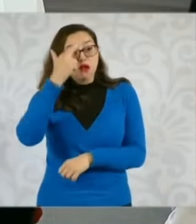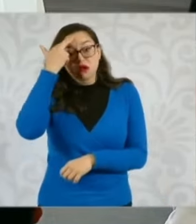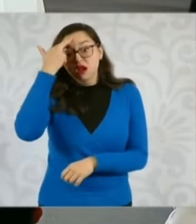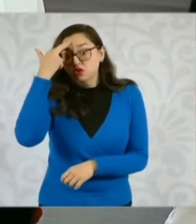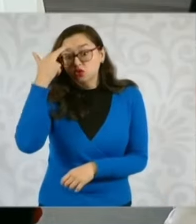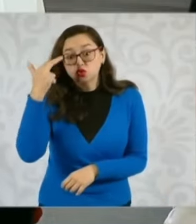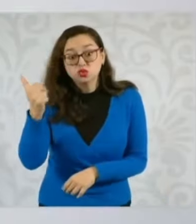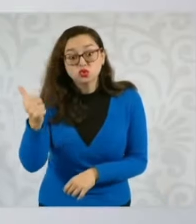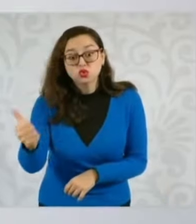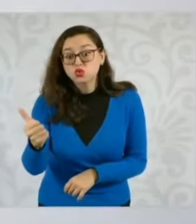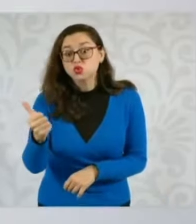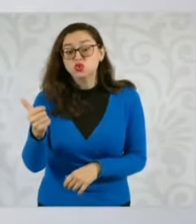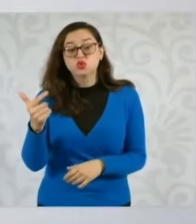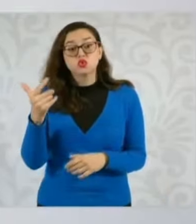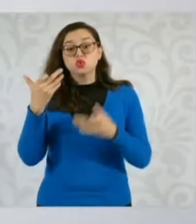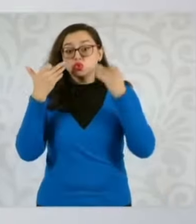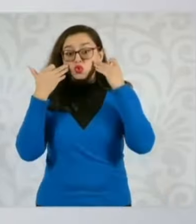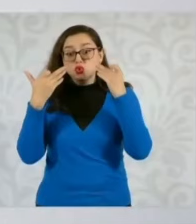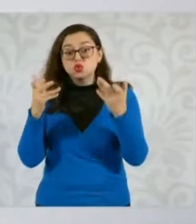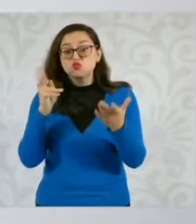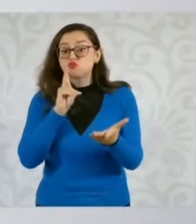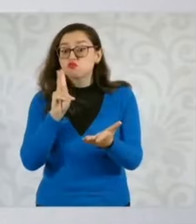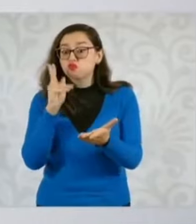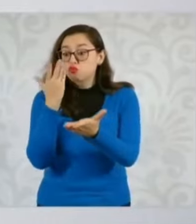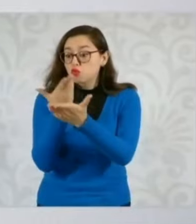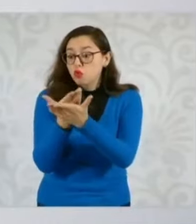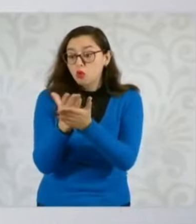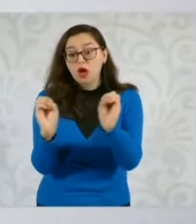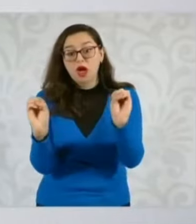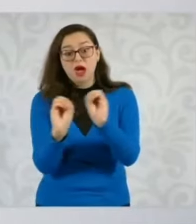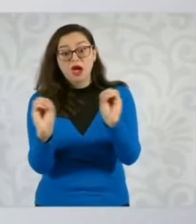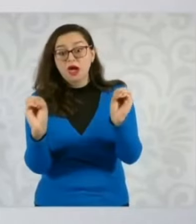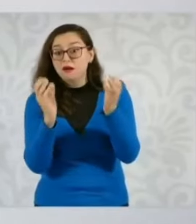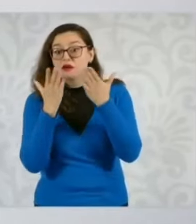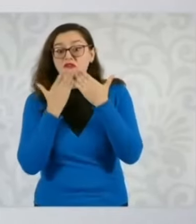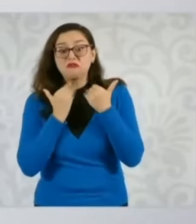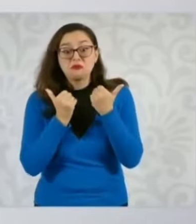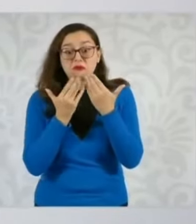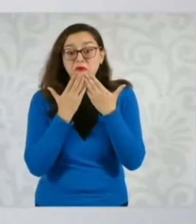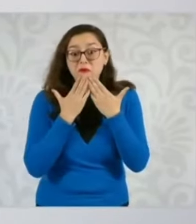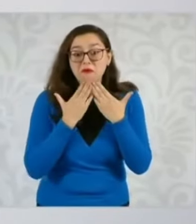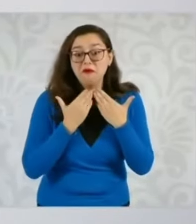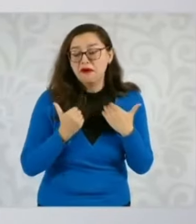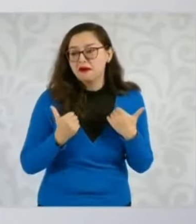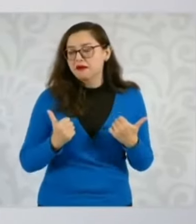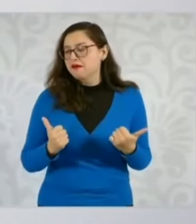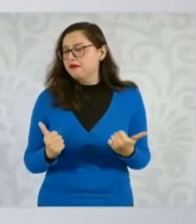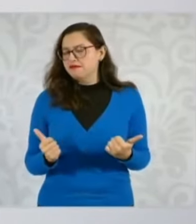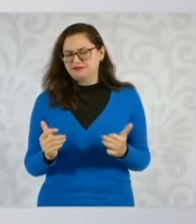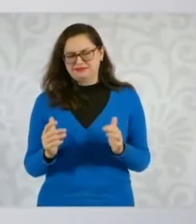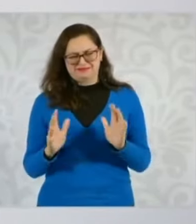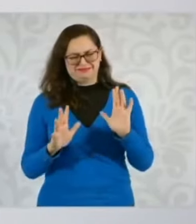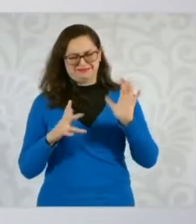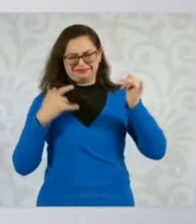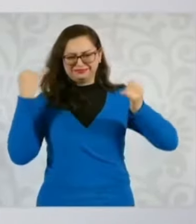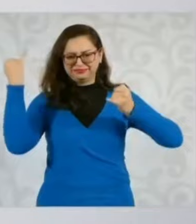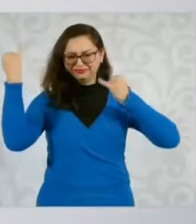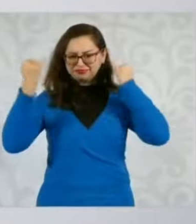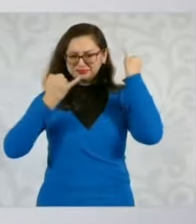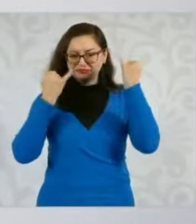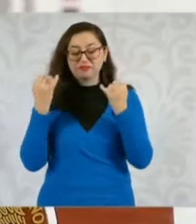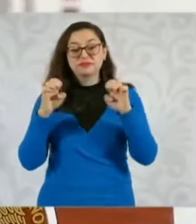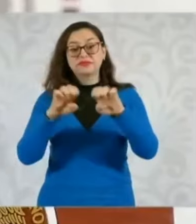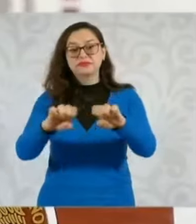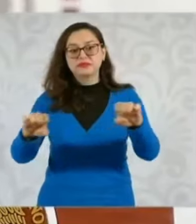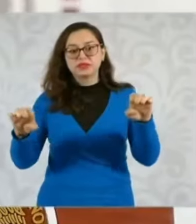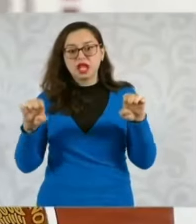y salen colaboradores del gobierno de Calderón o parte de su gabinete diciendo